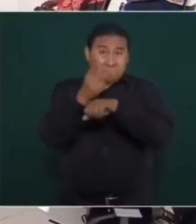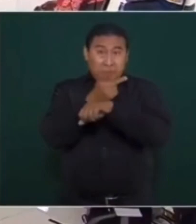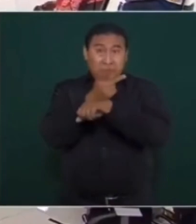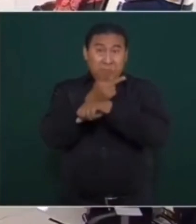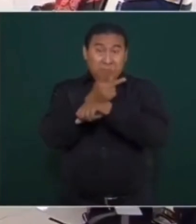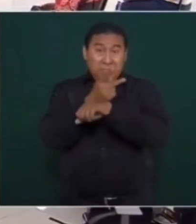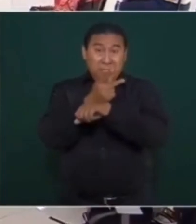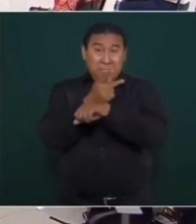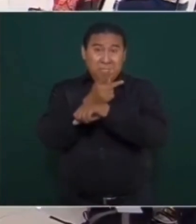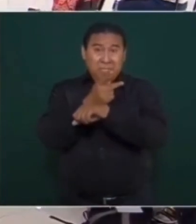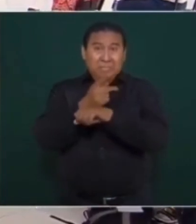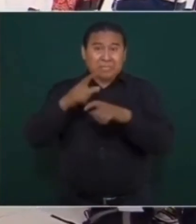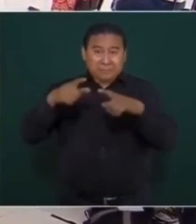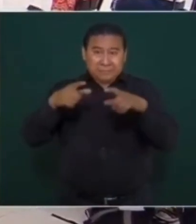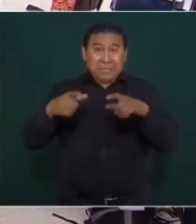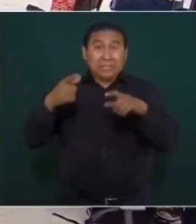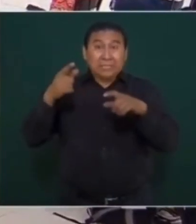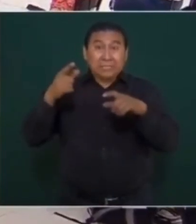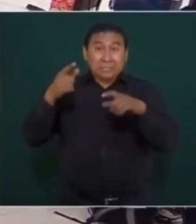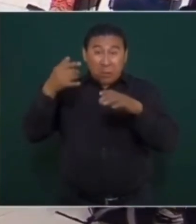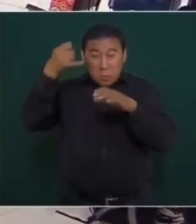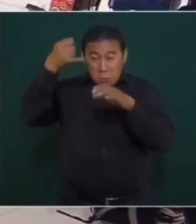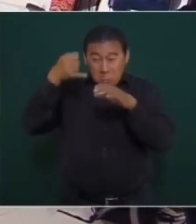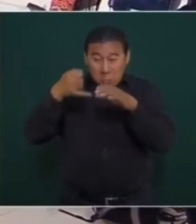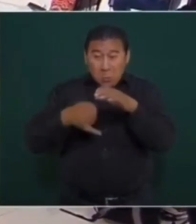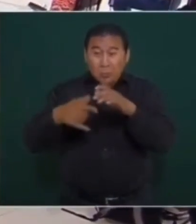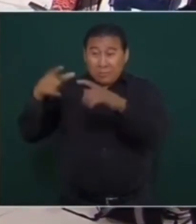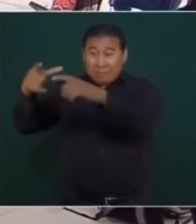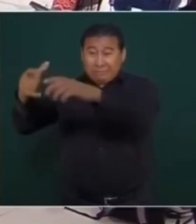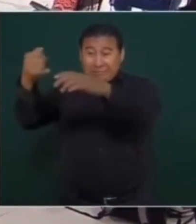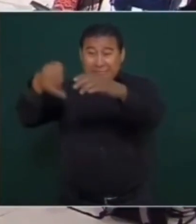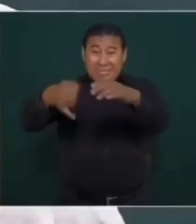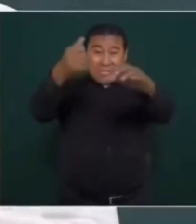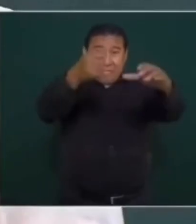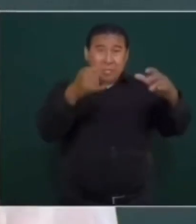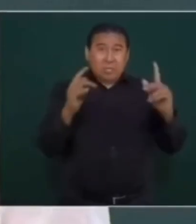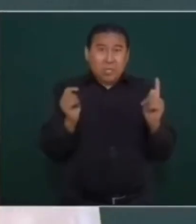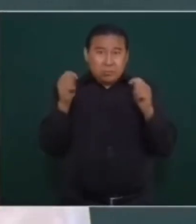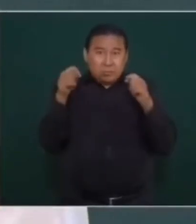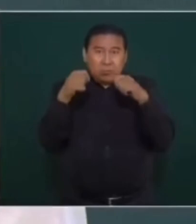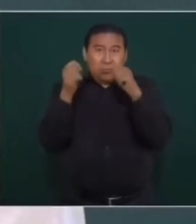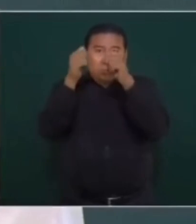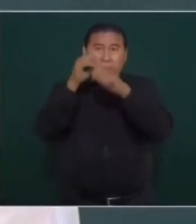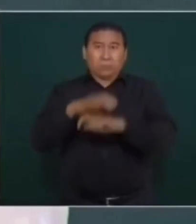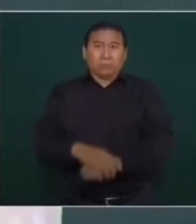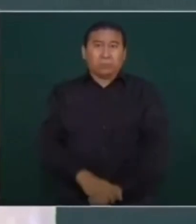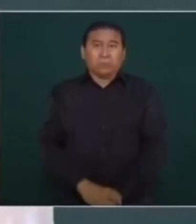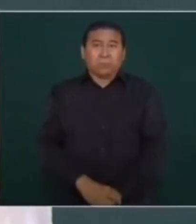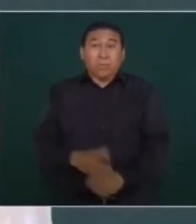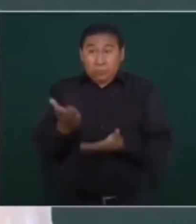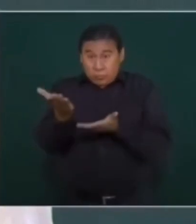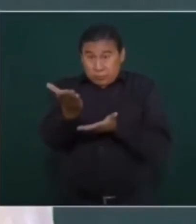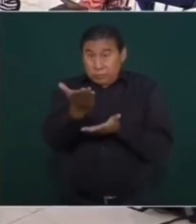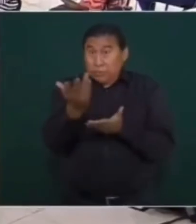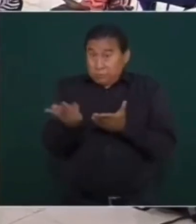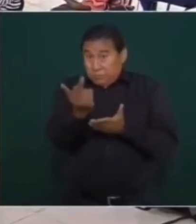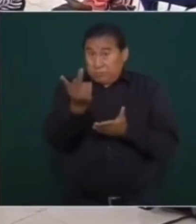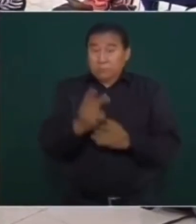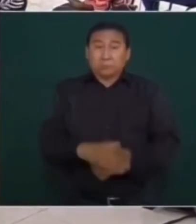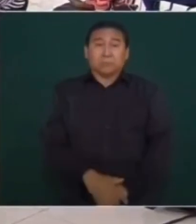del enjambre de cenotes hacia Tulum, así lo planteaste, ¿no?